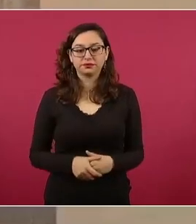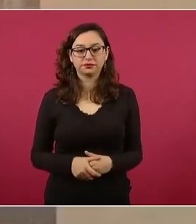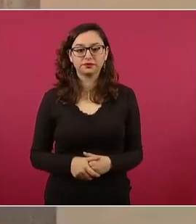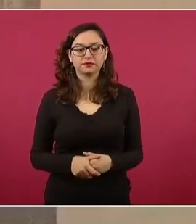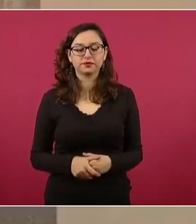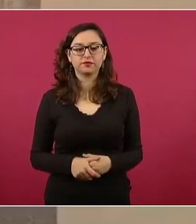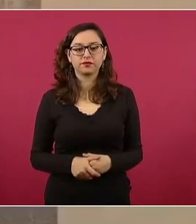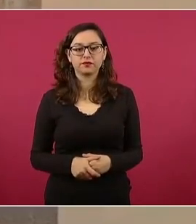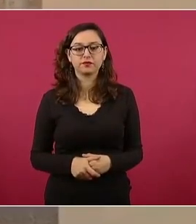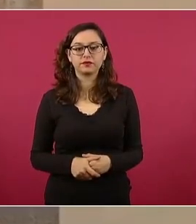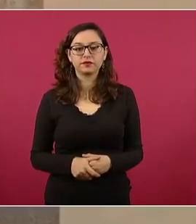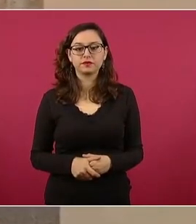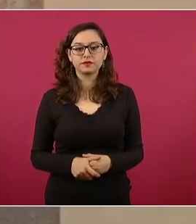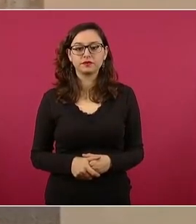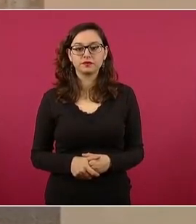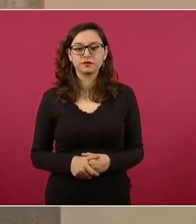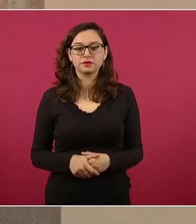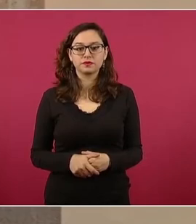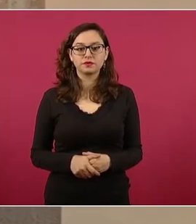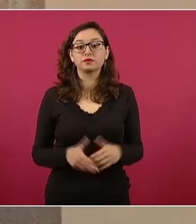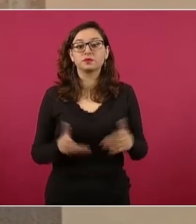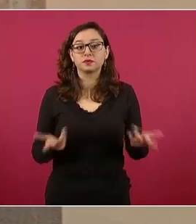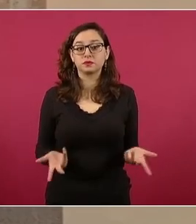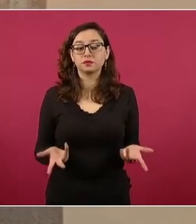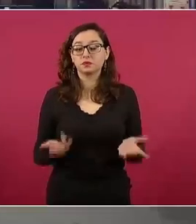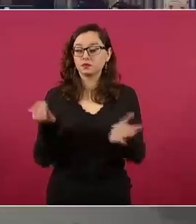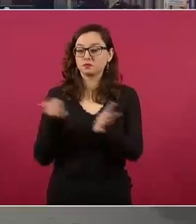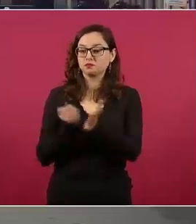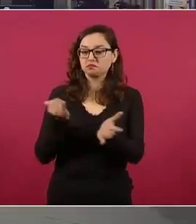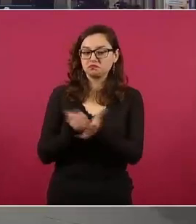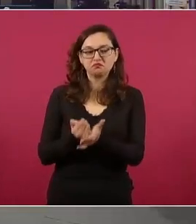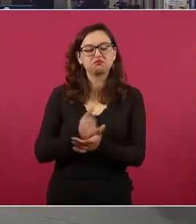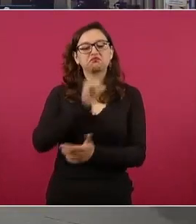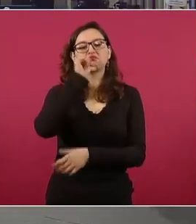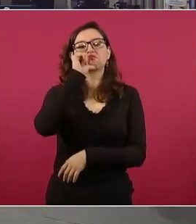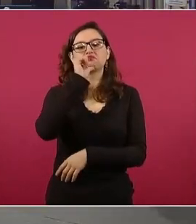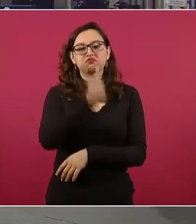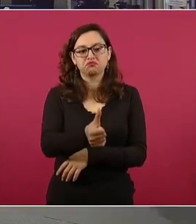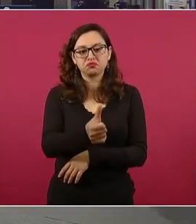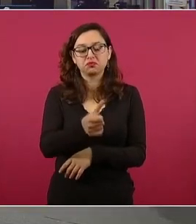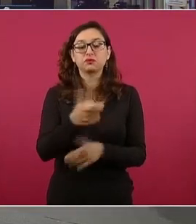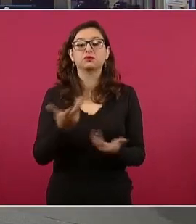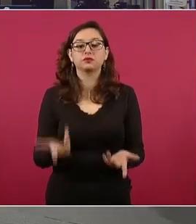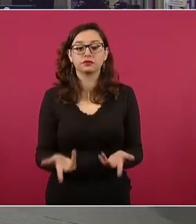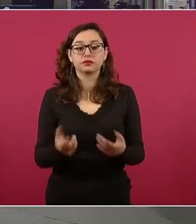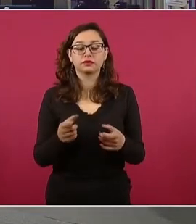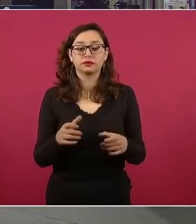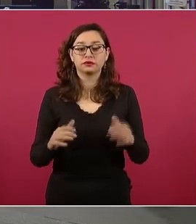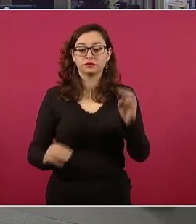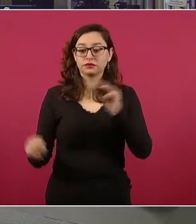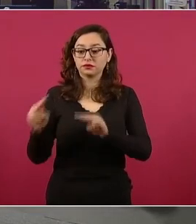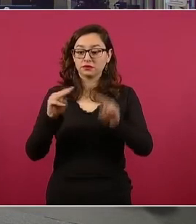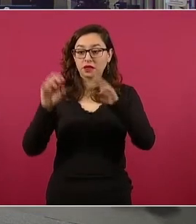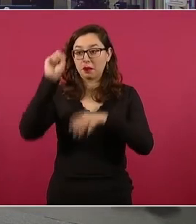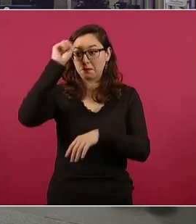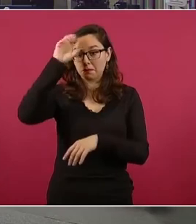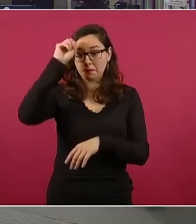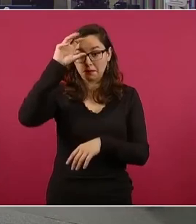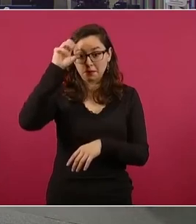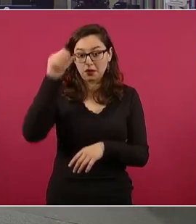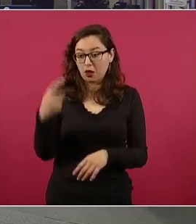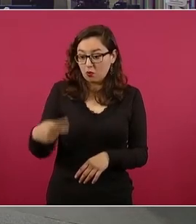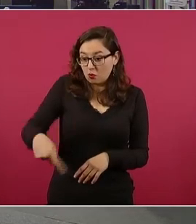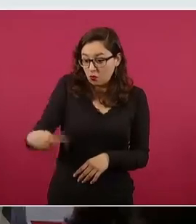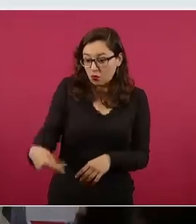Derogaron el impuesto a la extracción de minerales y dieron lugar a la privatización de unidades y plantas mineras del sector